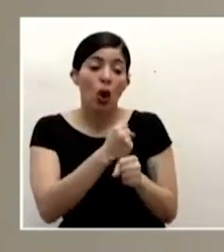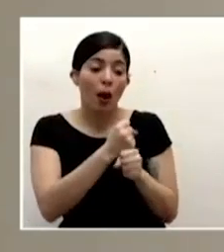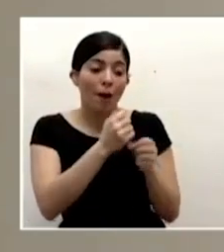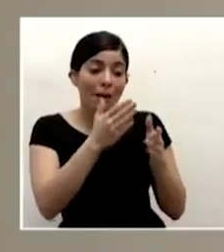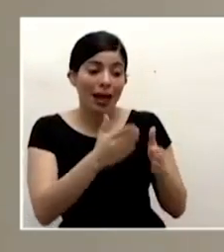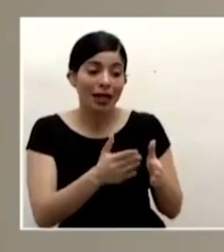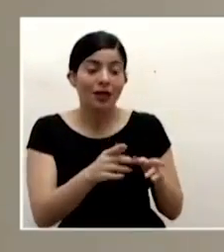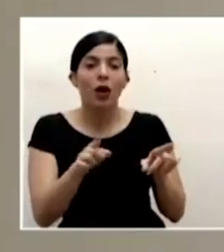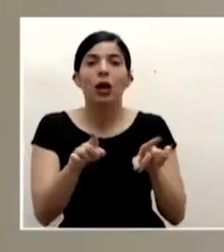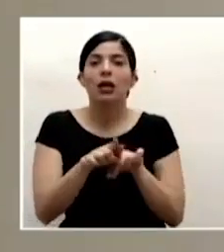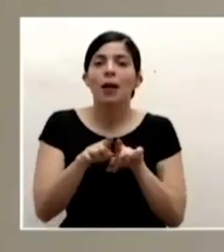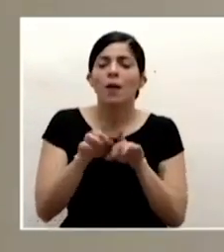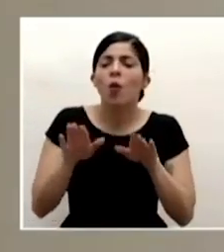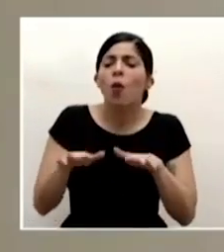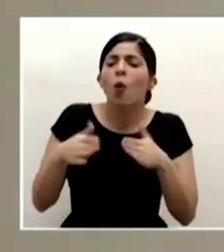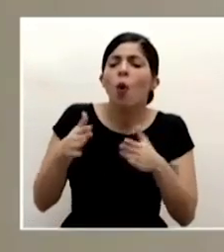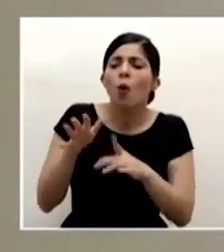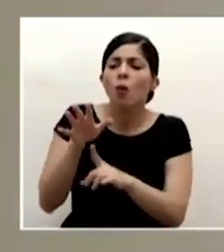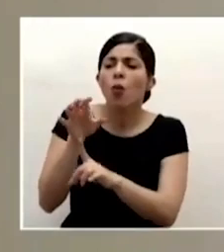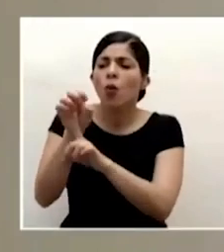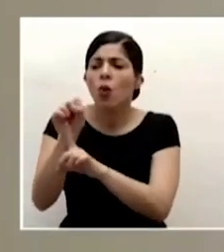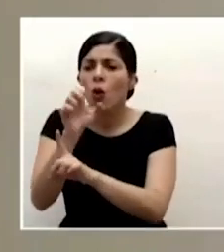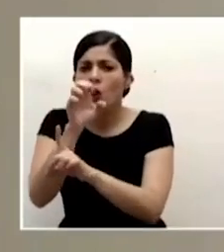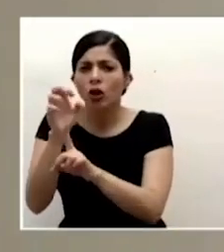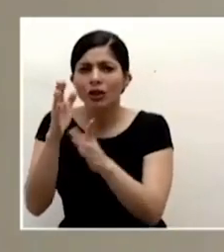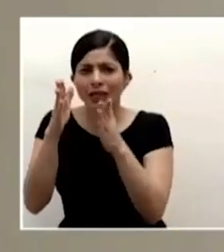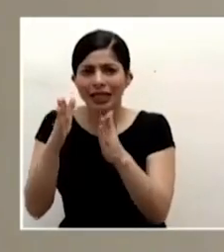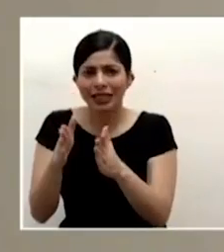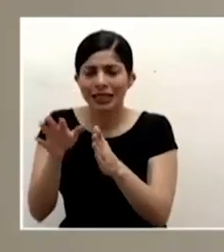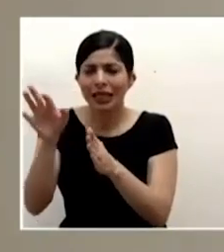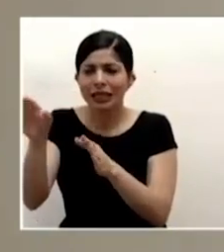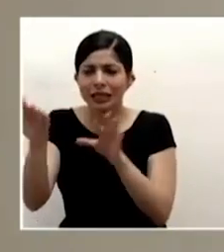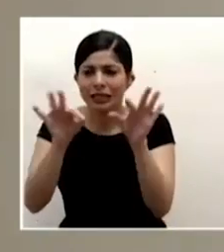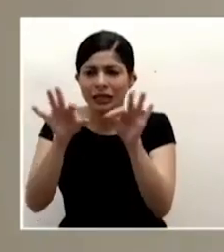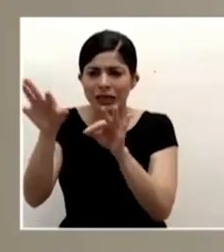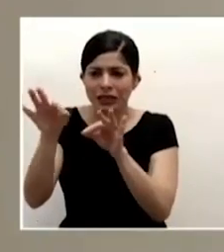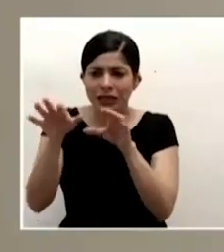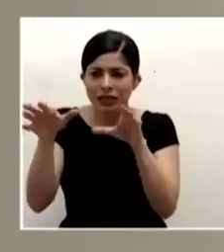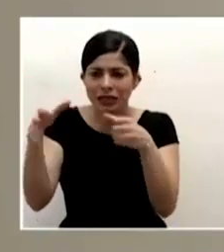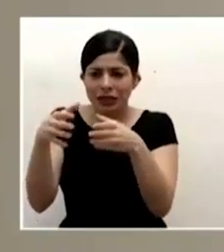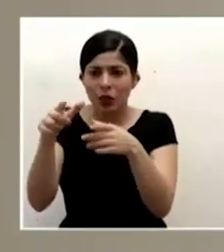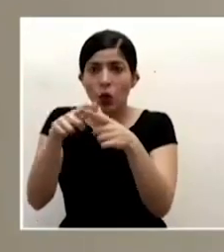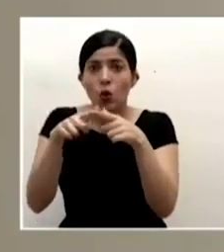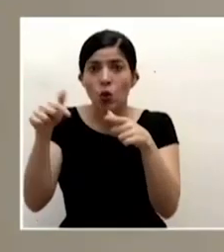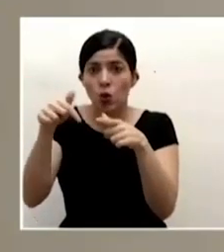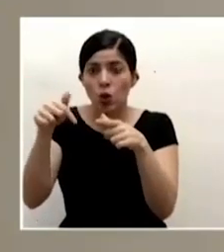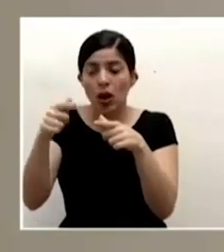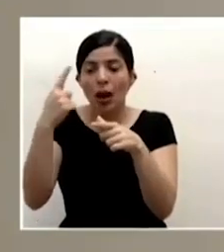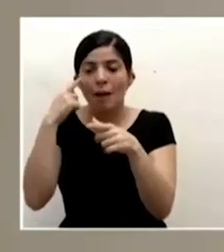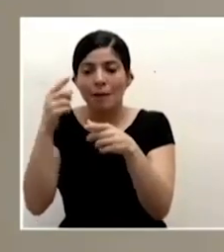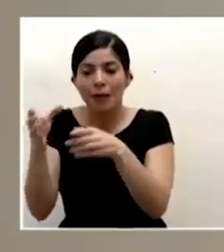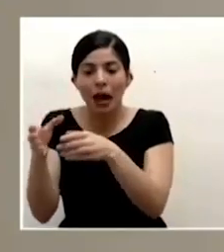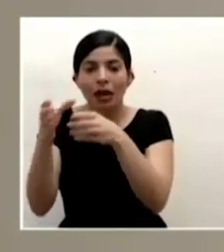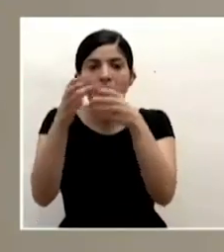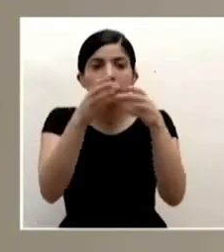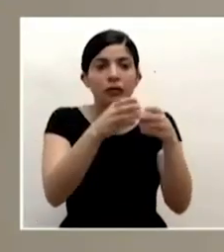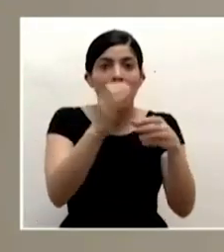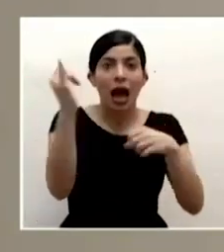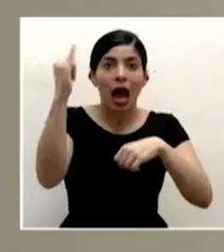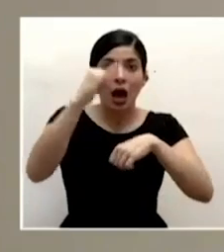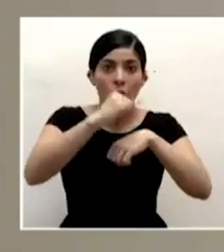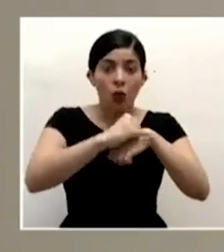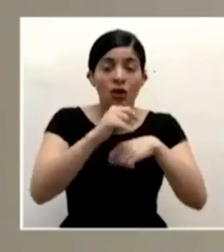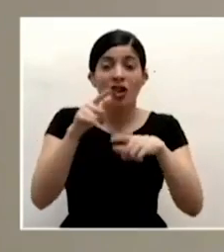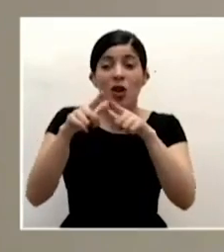cómo ubicar a los costarricenses concentrarlos en un espacio determinado para poder llevarlos al aeropuerto en destinos que también están